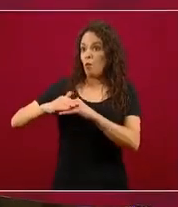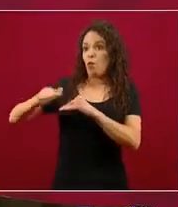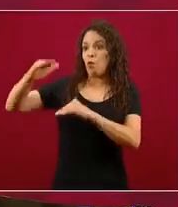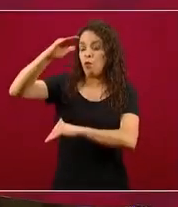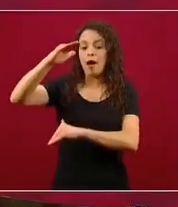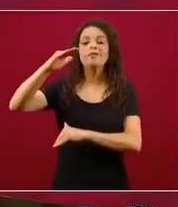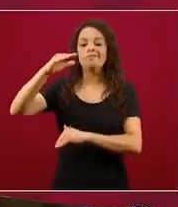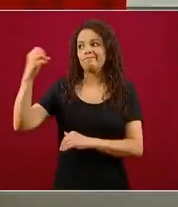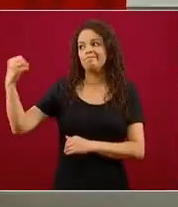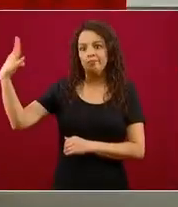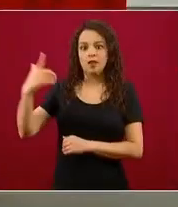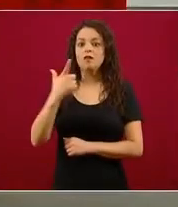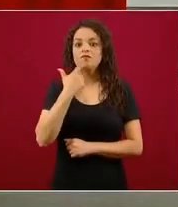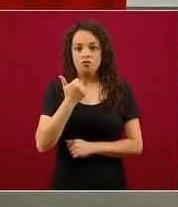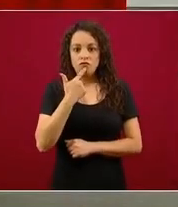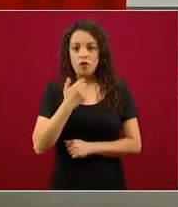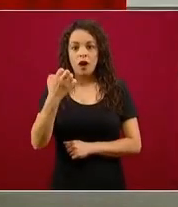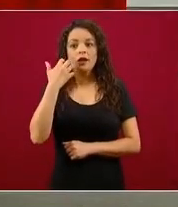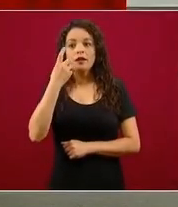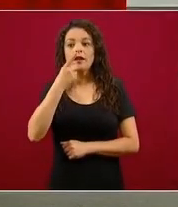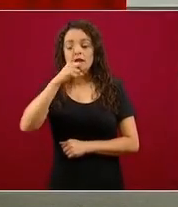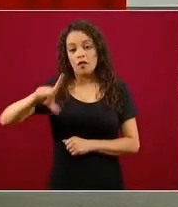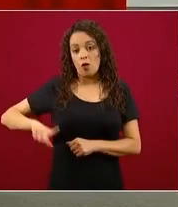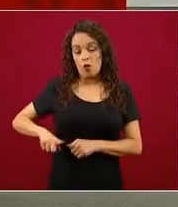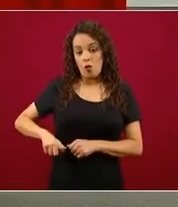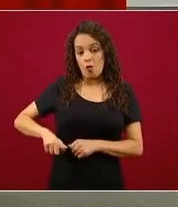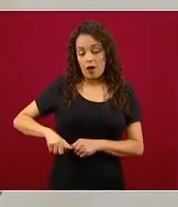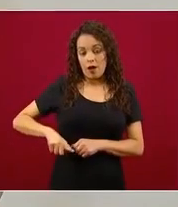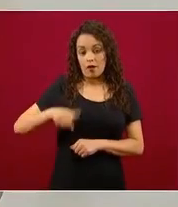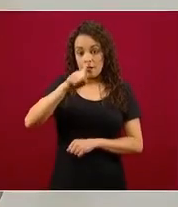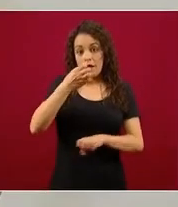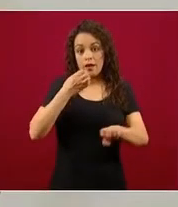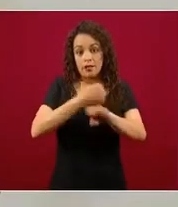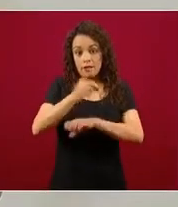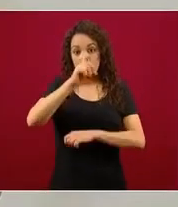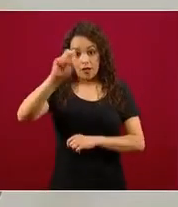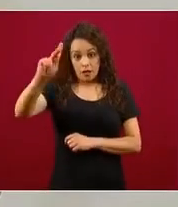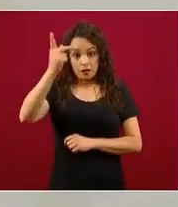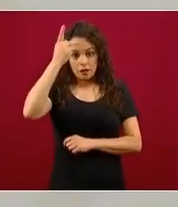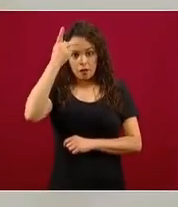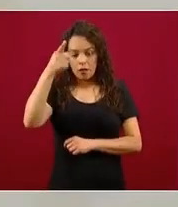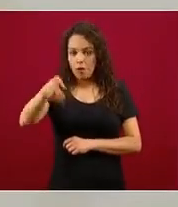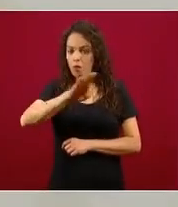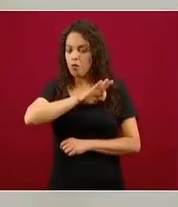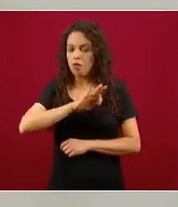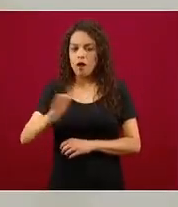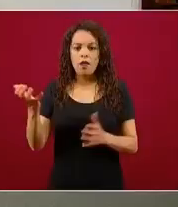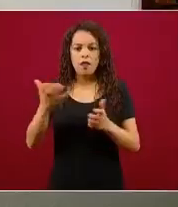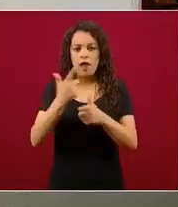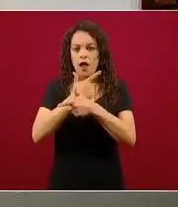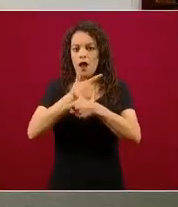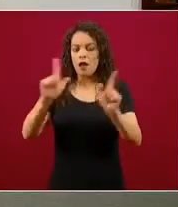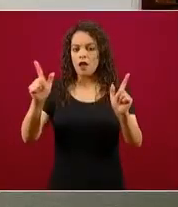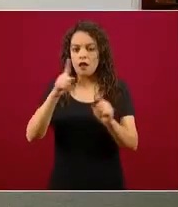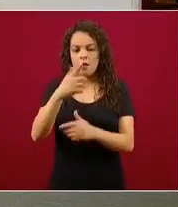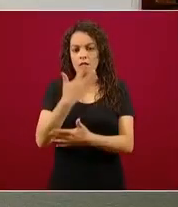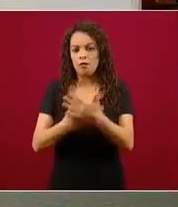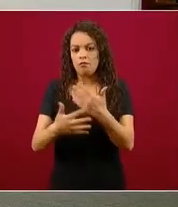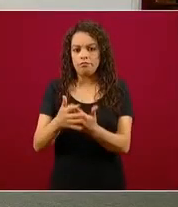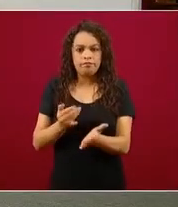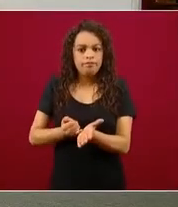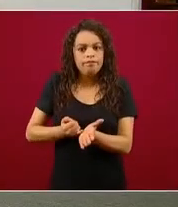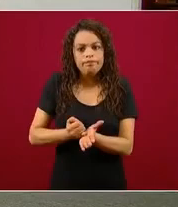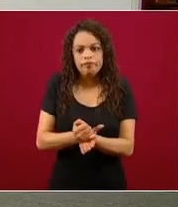el gobierno del estado de San Luis puede tomar la determinación de decir nosotros seguiremos con